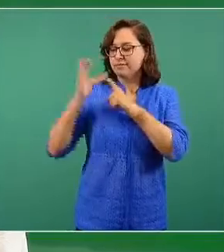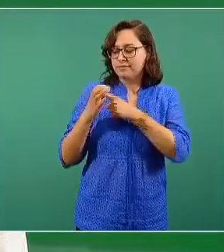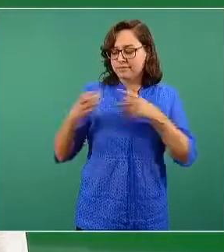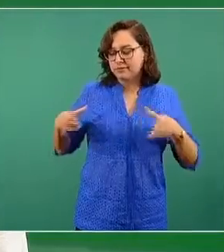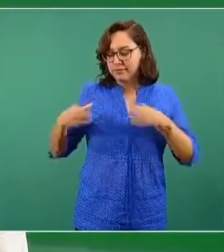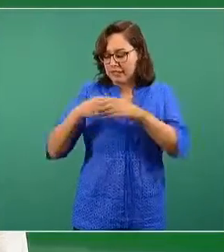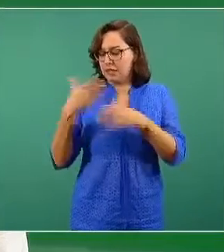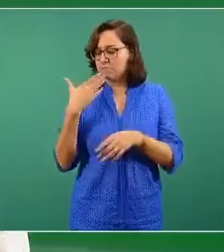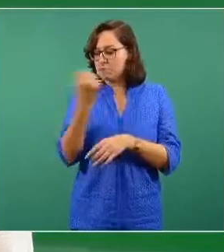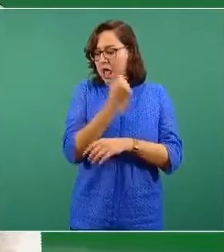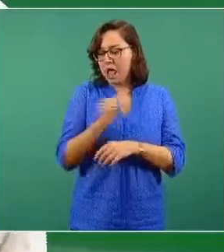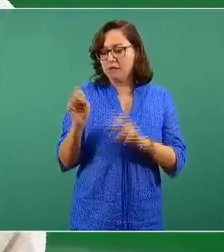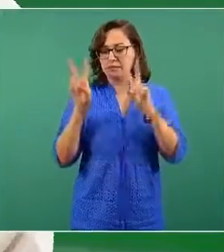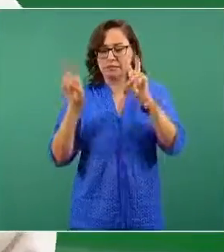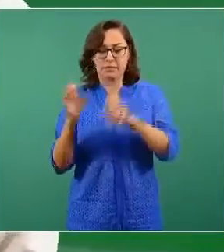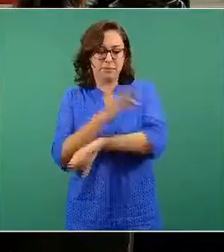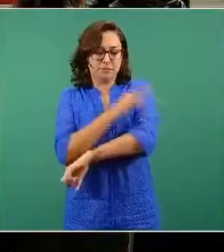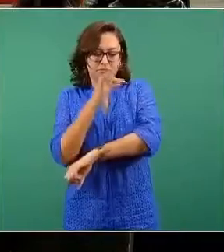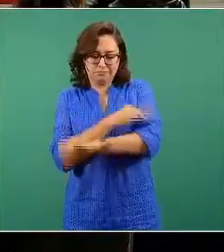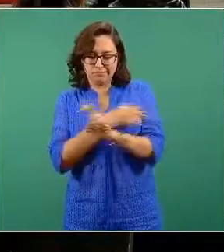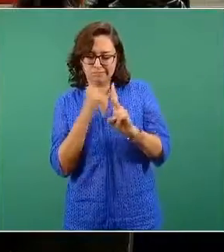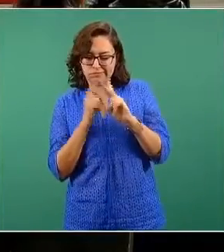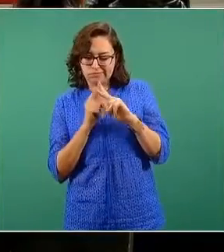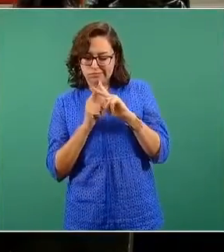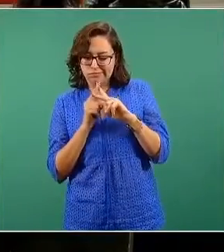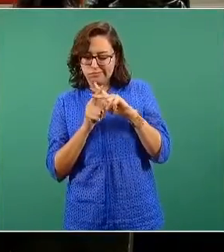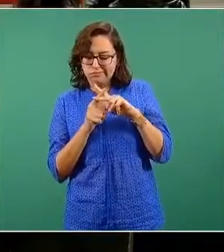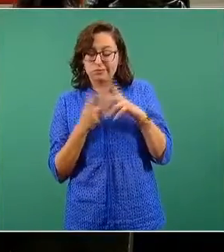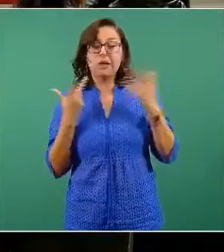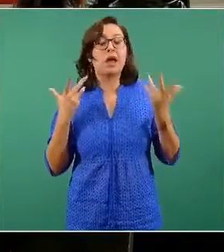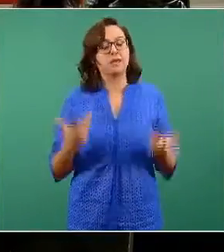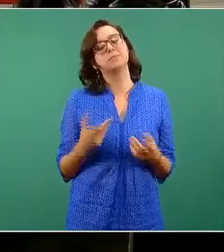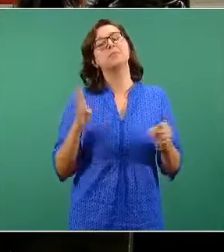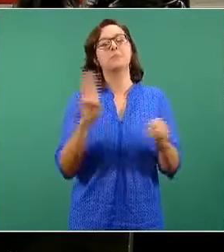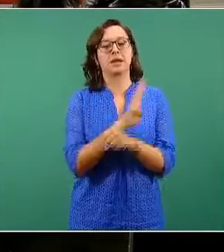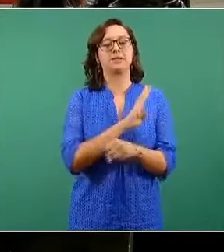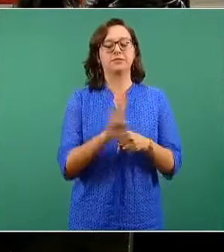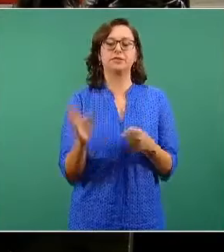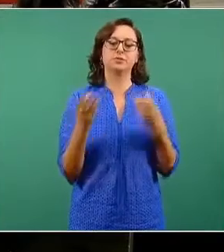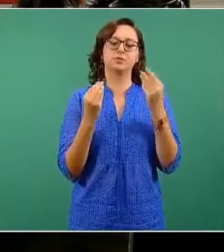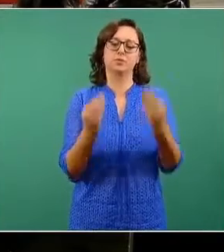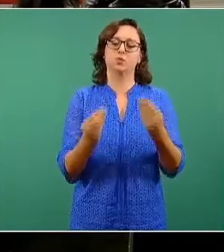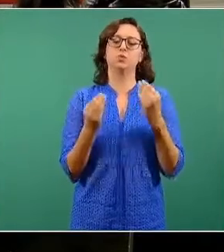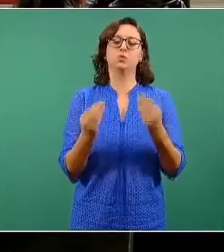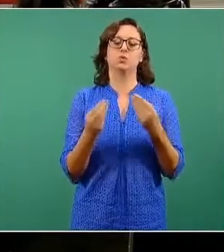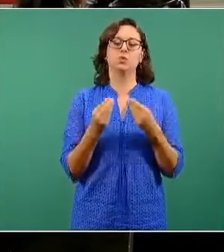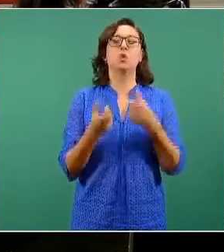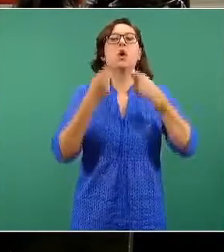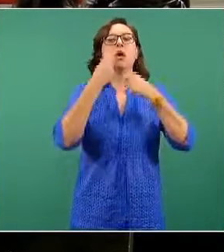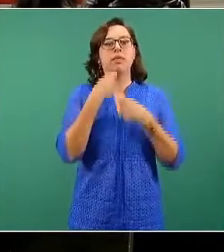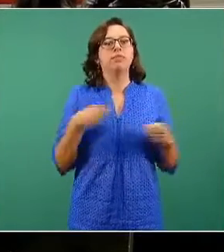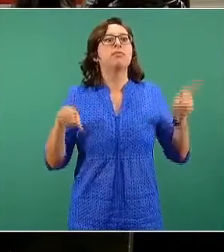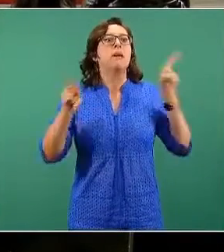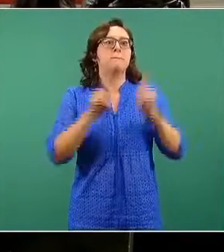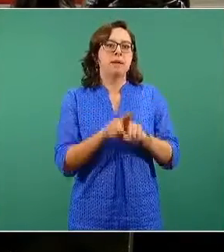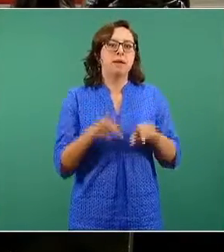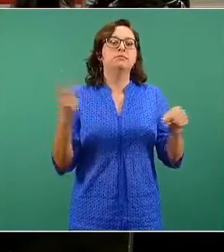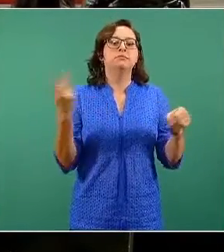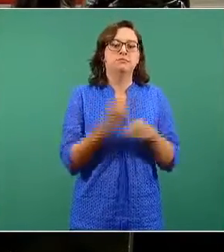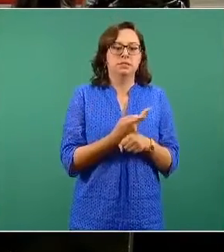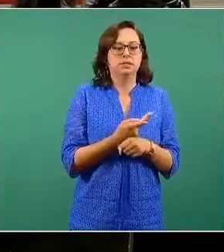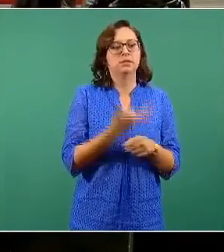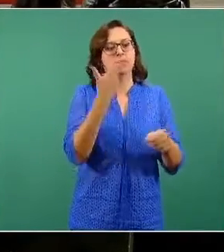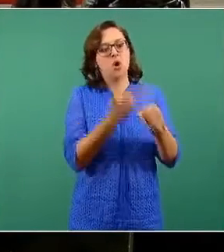técnico asesor de vacunación. Sintetiza los múltiples beneficios. Por supuesto, también veremos una reducción de la